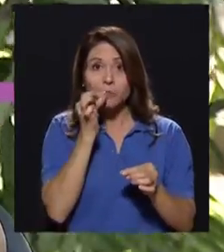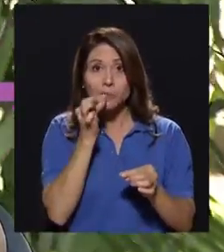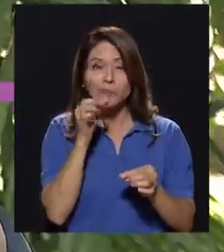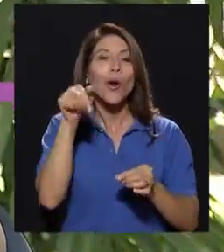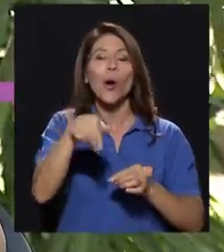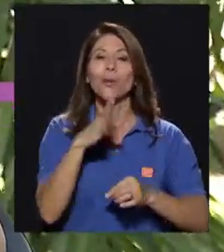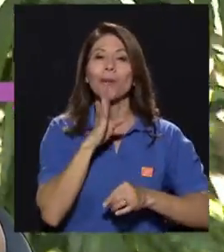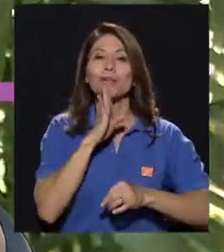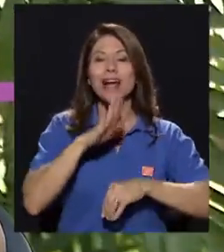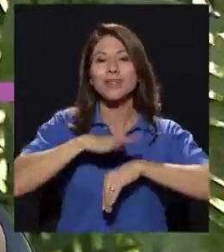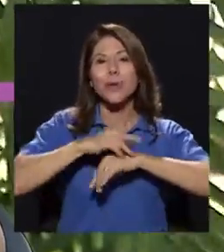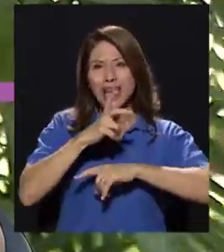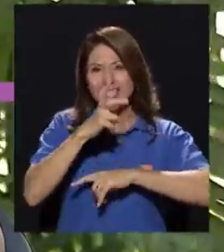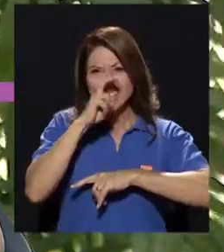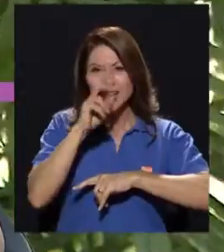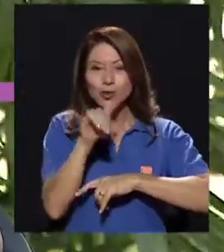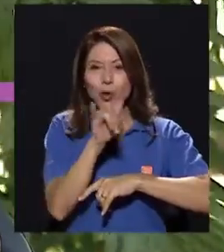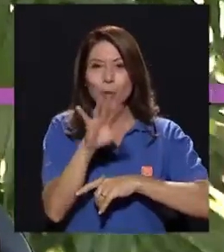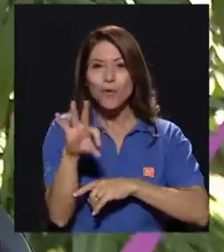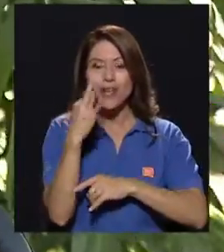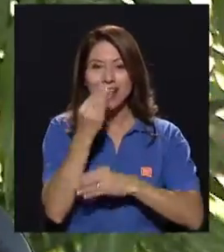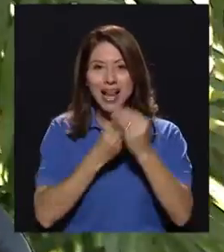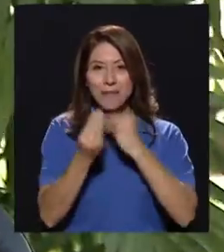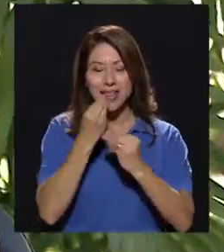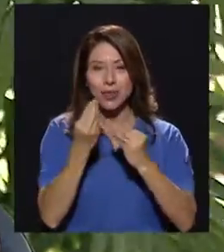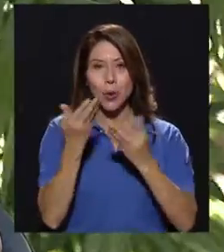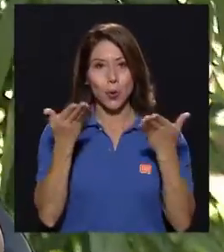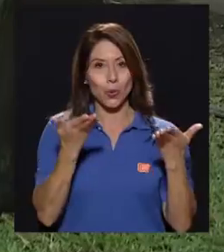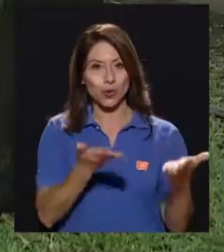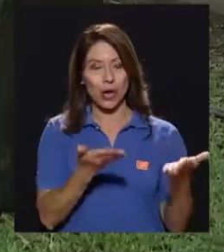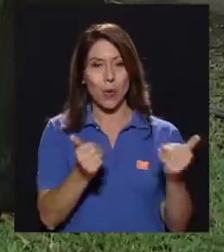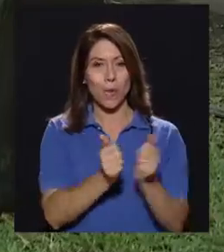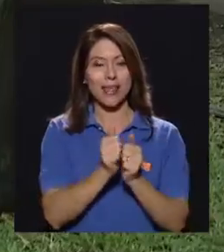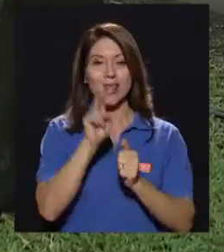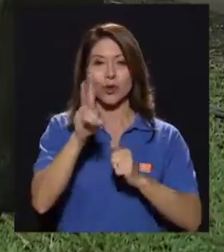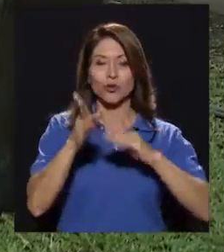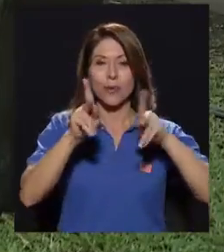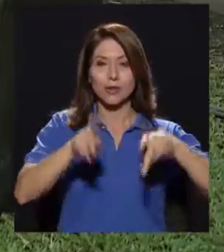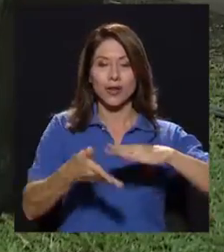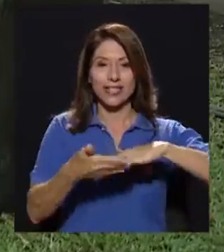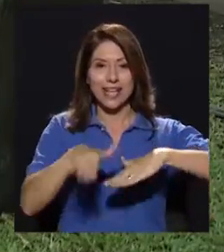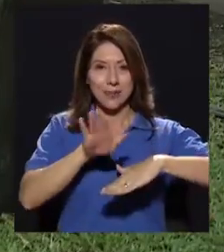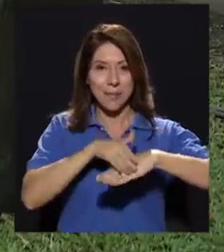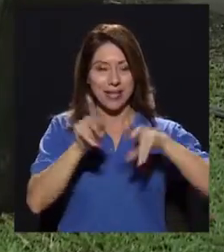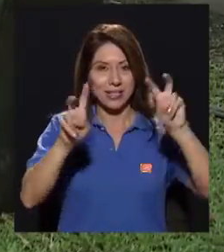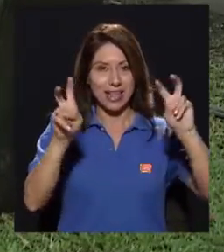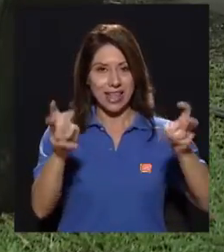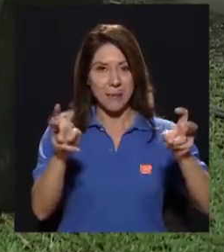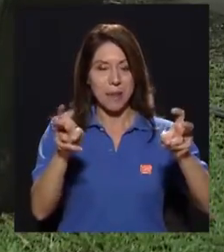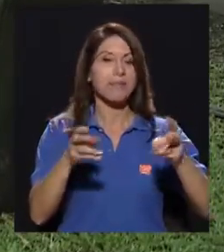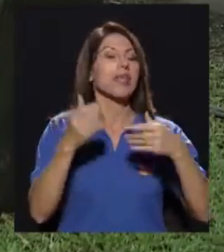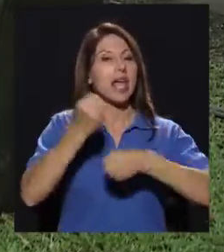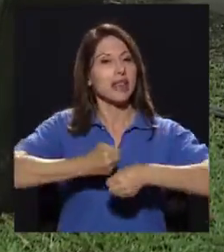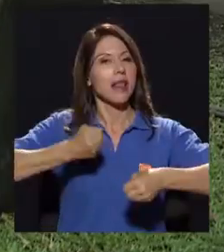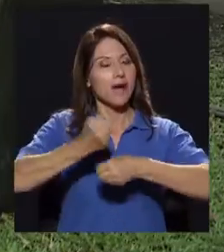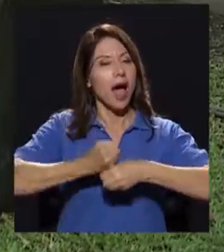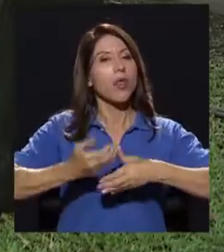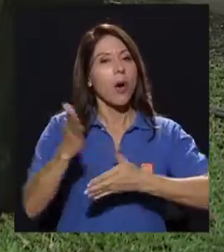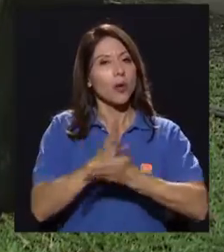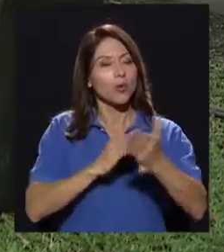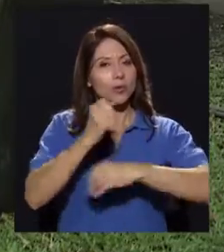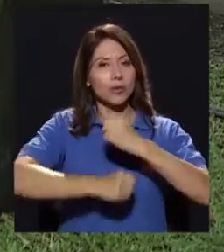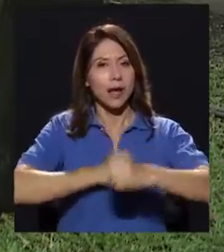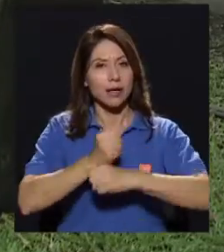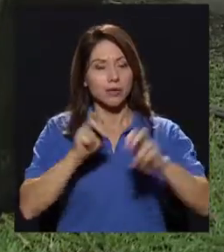insectos como fuente de alimento. Y para esto nos acompañan dos expertos en el tema que han trabajado durante algunos